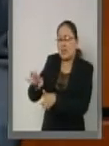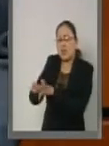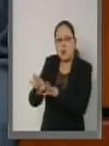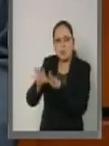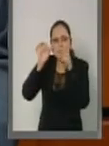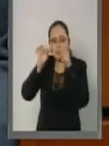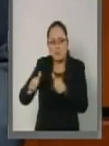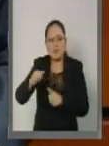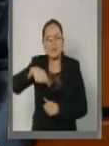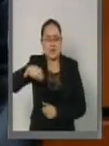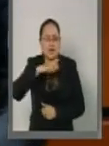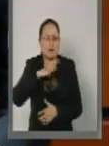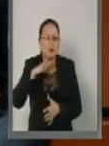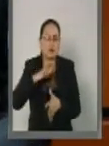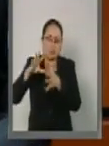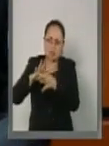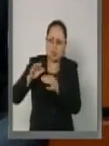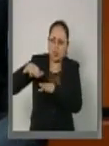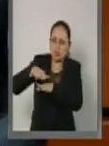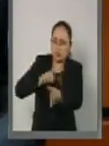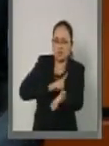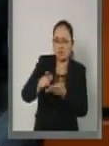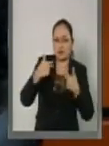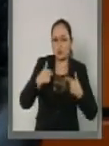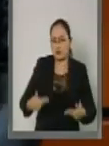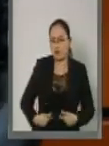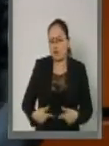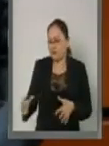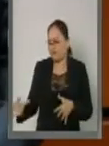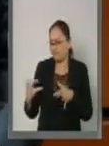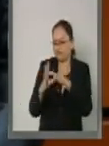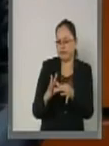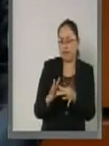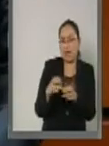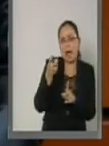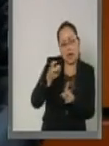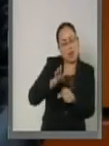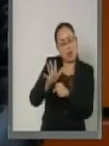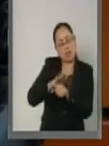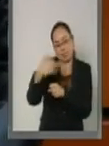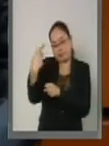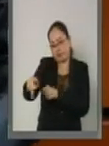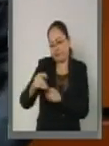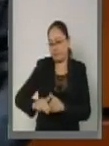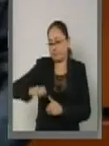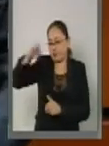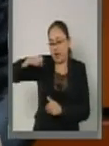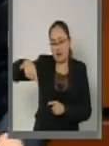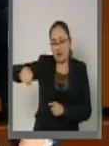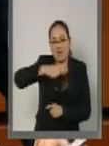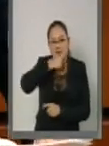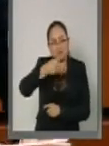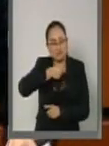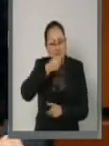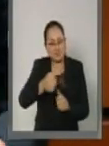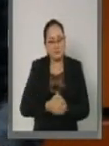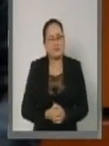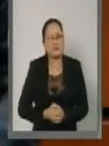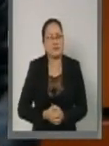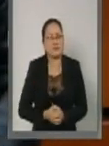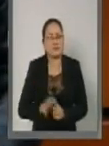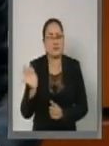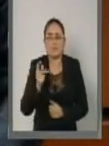atención que se presta a los derechos humanos inherentes a esta etapa de la vida. Además que, a través de la